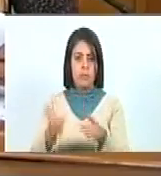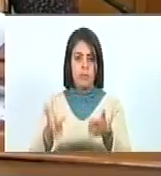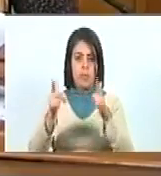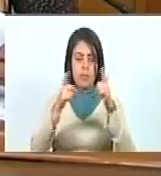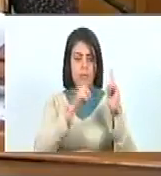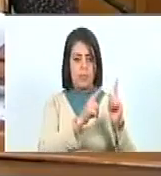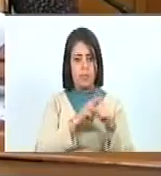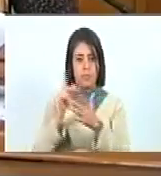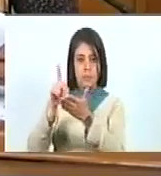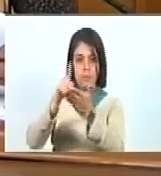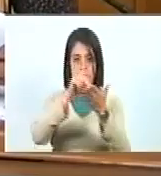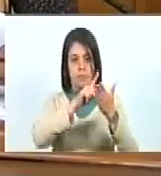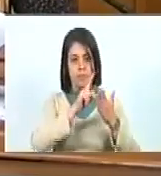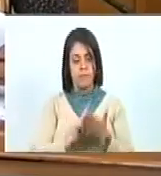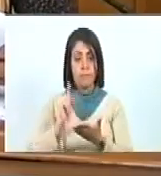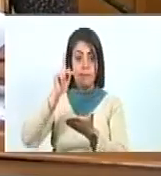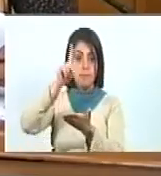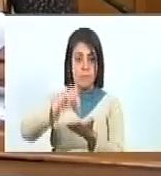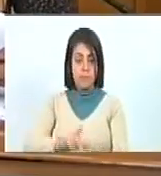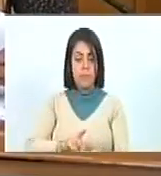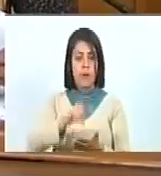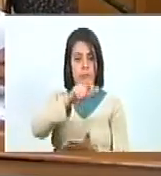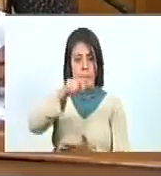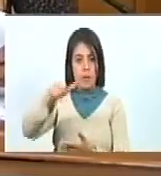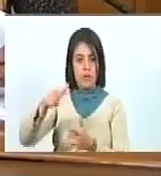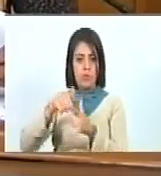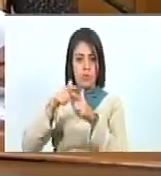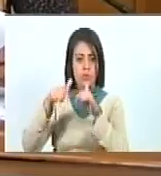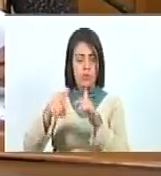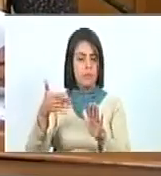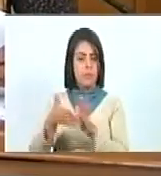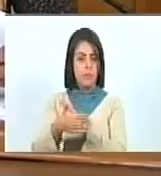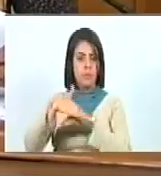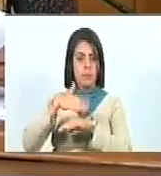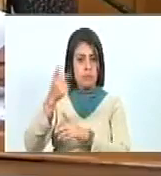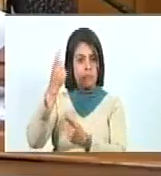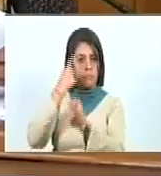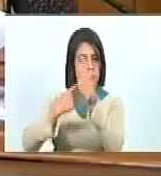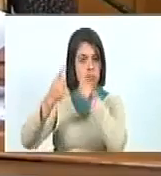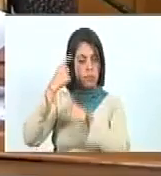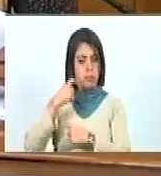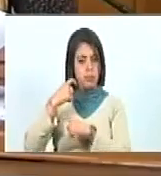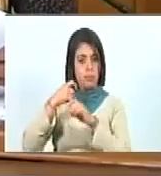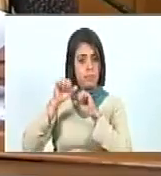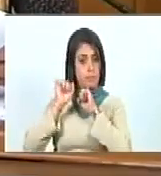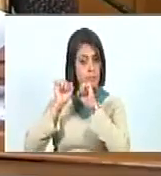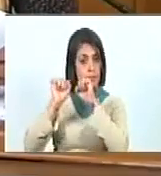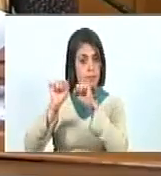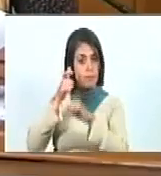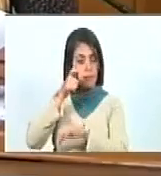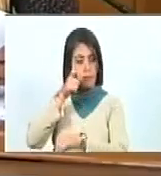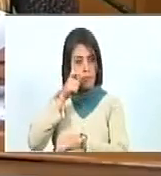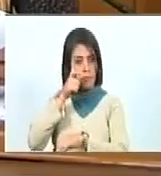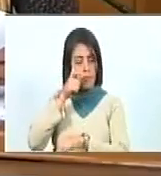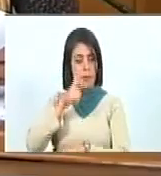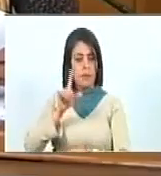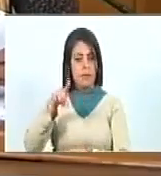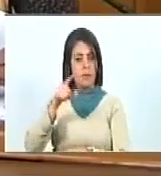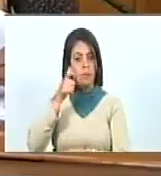permitan la participación protagónica de la ciudadanía a través de la formación, prevención, vigilancia,